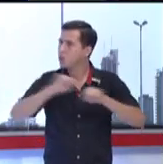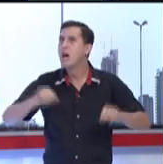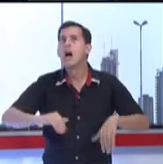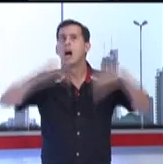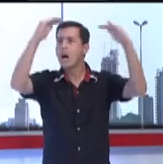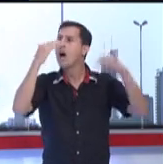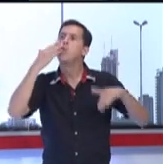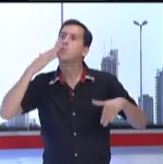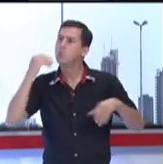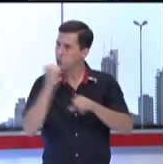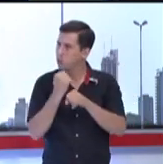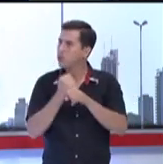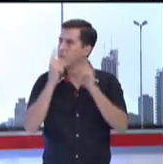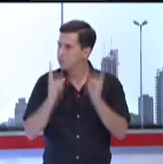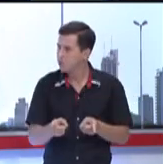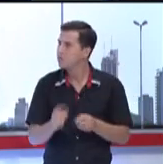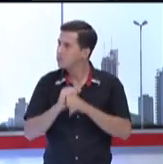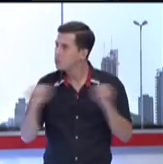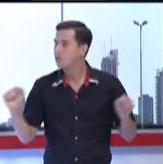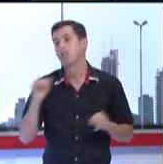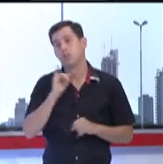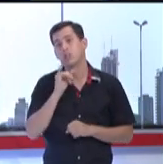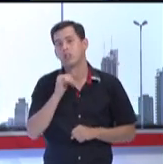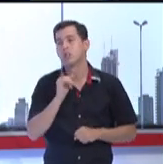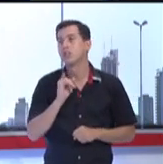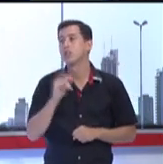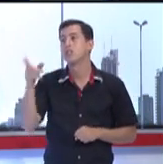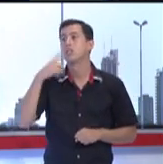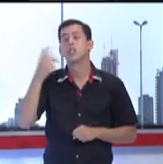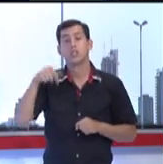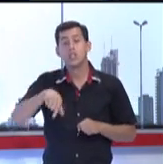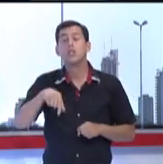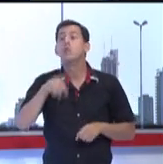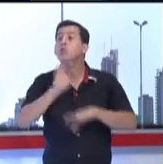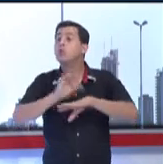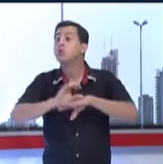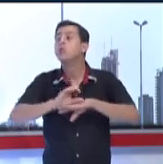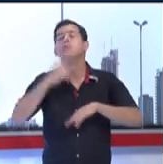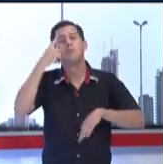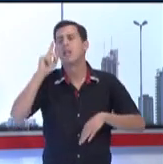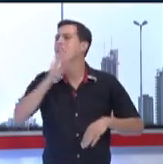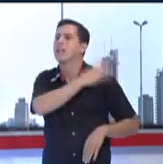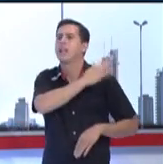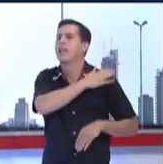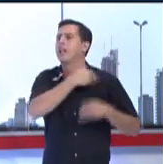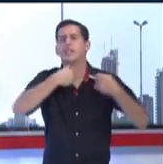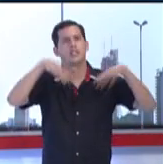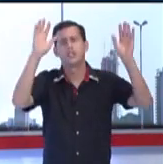¿verdad? Es importante también hacer conocer eso. Sí, sí. El curso va dirigido, sí, a toda la población en general, desde